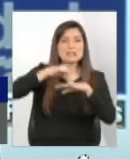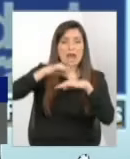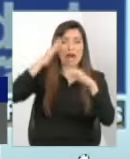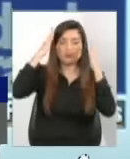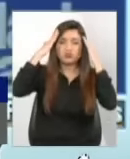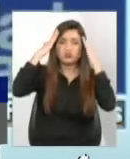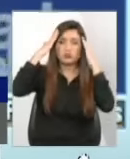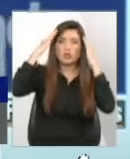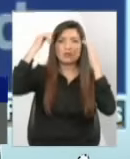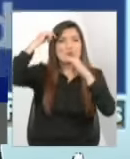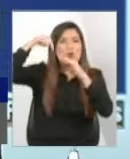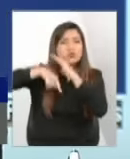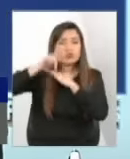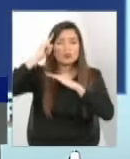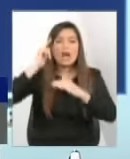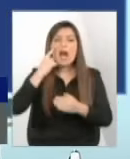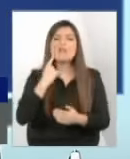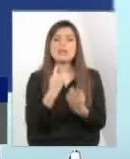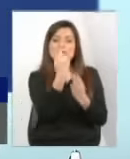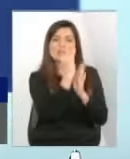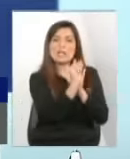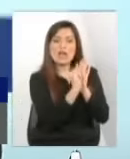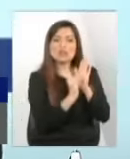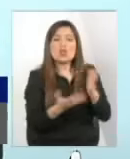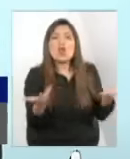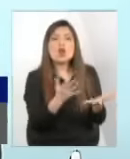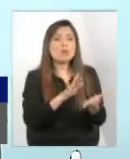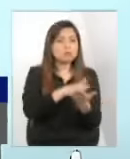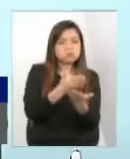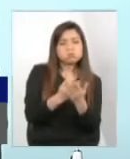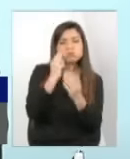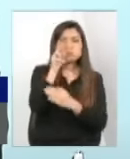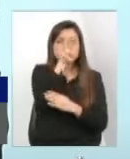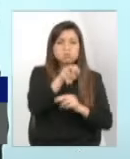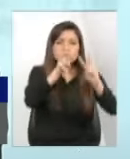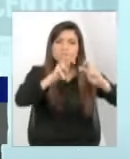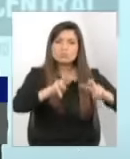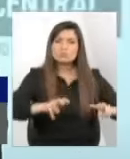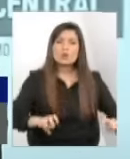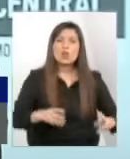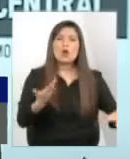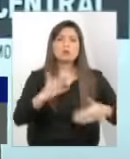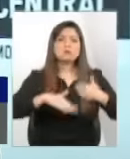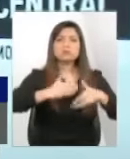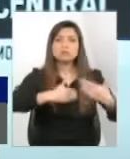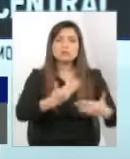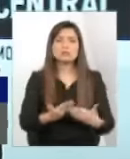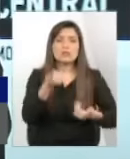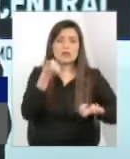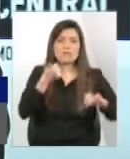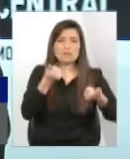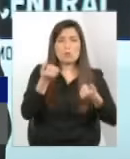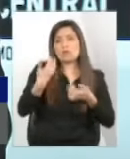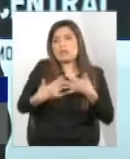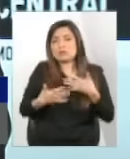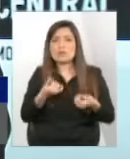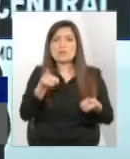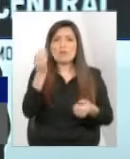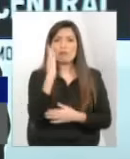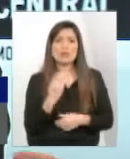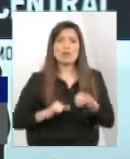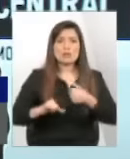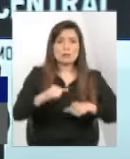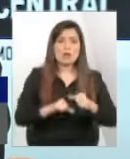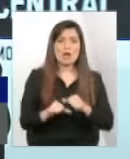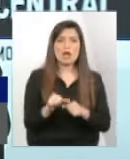desde cómo se están comportando a cuestiones más bioquímicas que deben haber sido contratados al mejor equipo psiquiátrico en